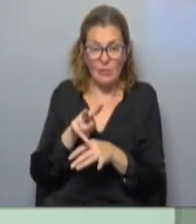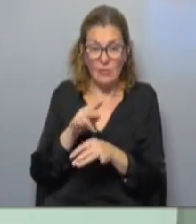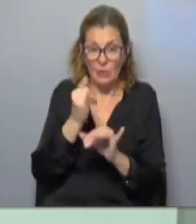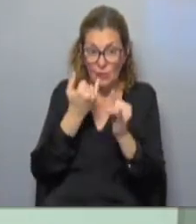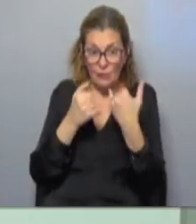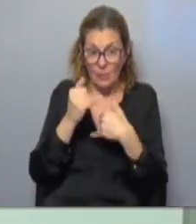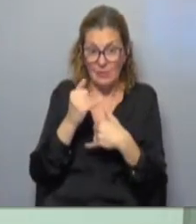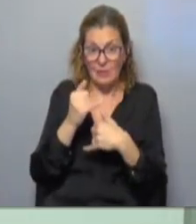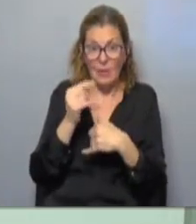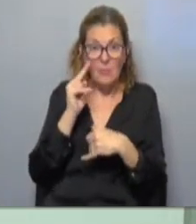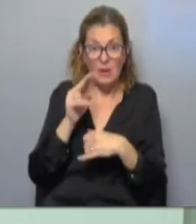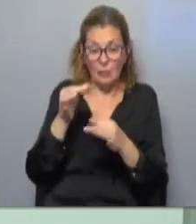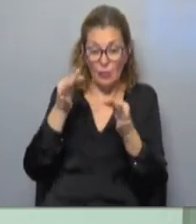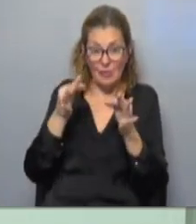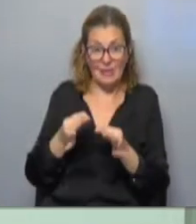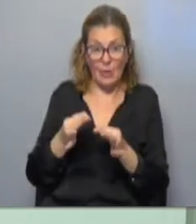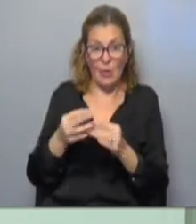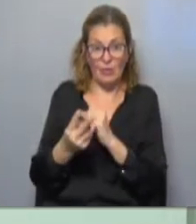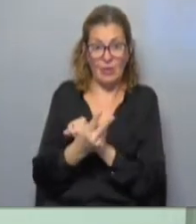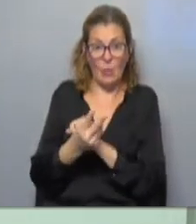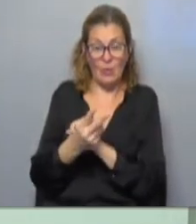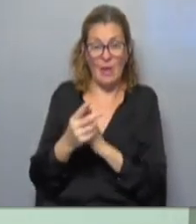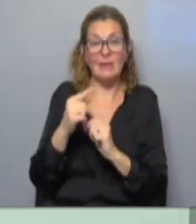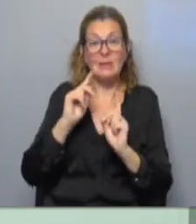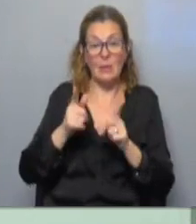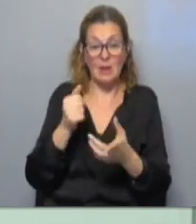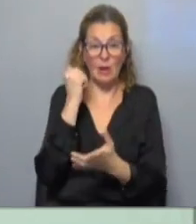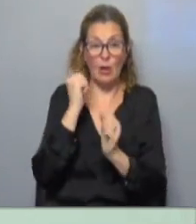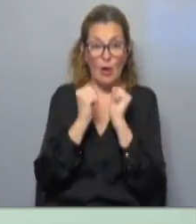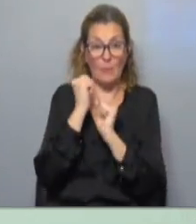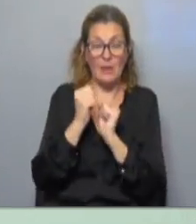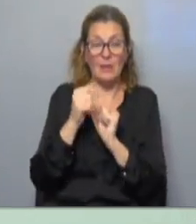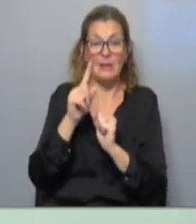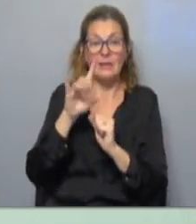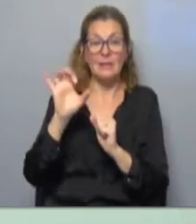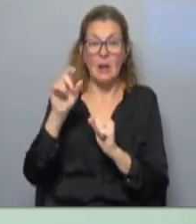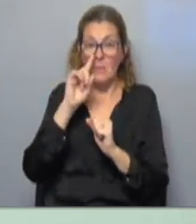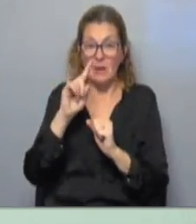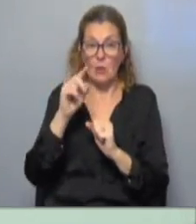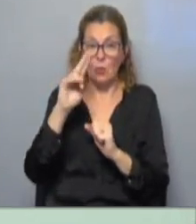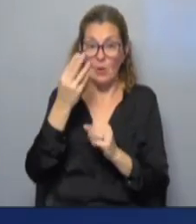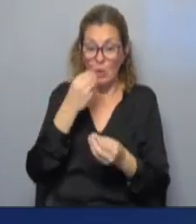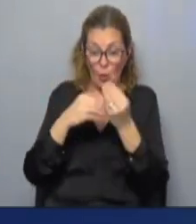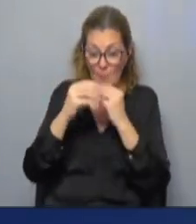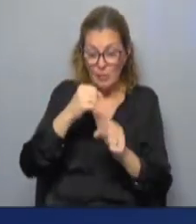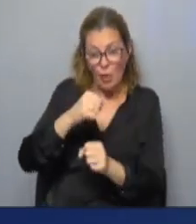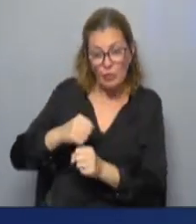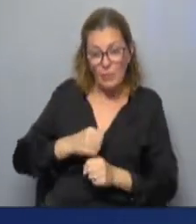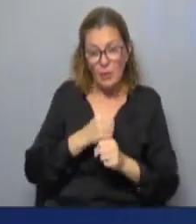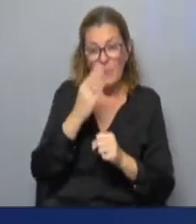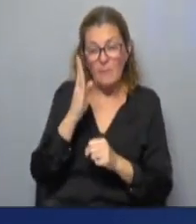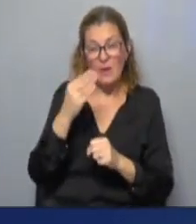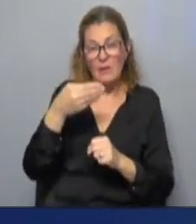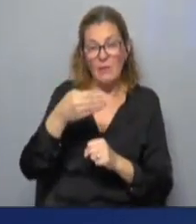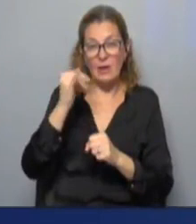informativos, en materia de seguridad y en materia económica. Que 100.000 uruguayos hoy se estén alimentando no ya populares cuando el Producto Bruto Interno